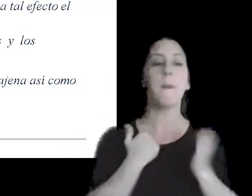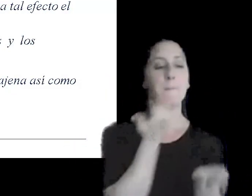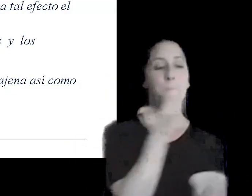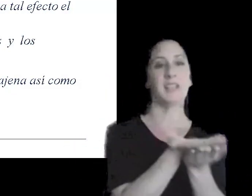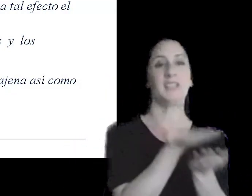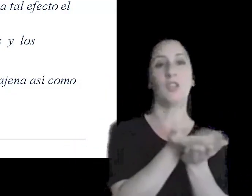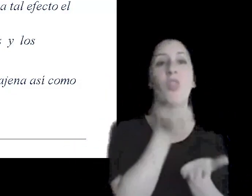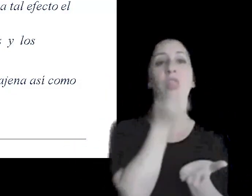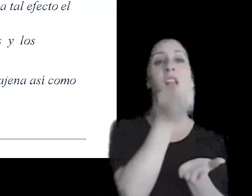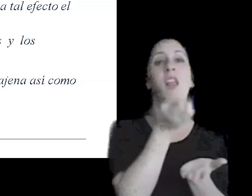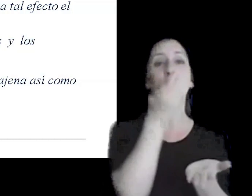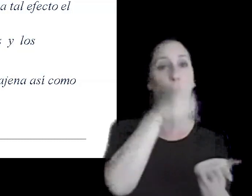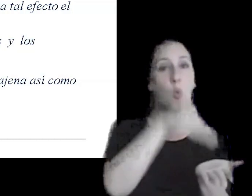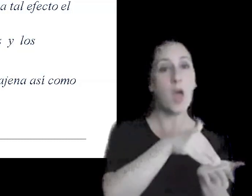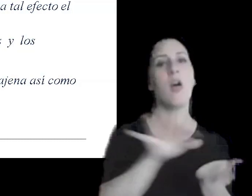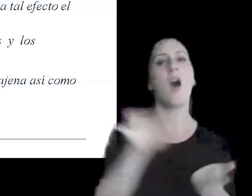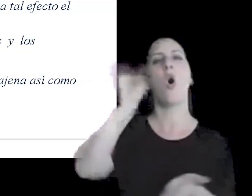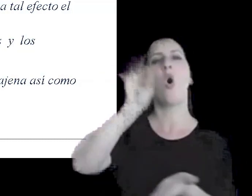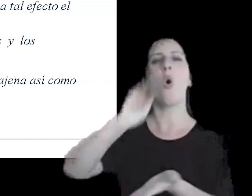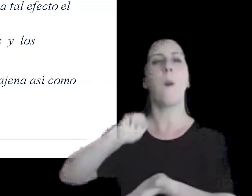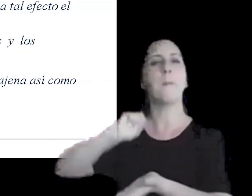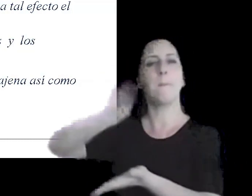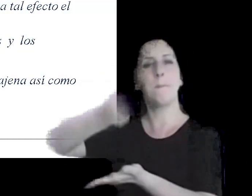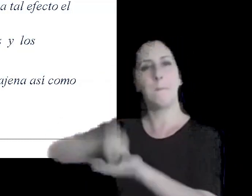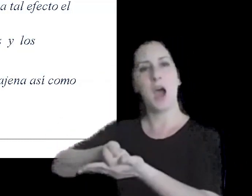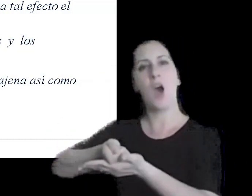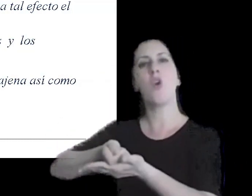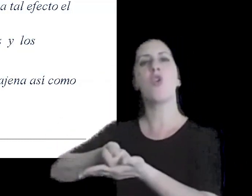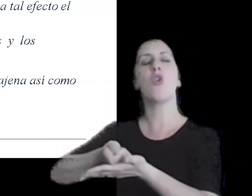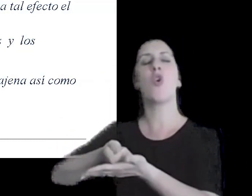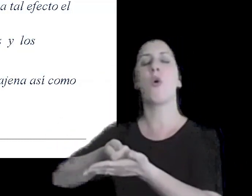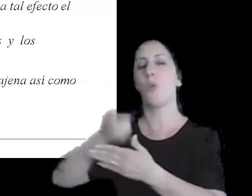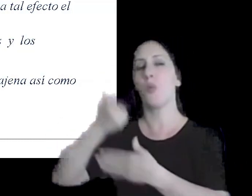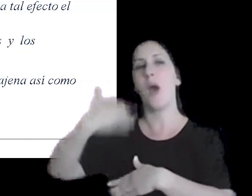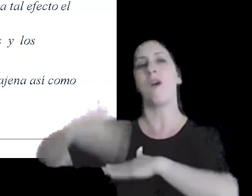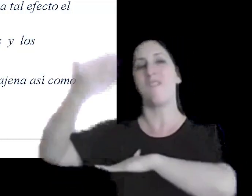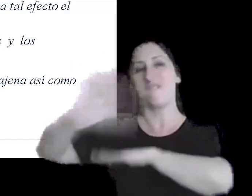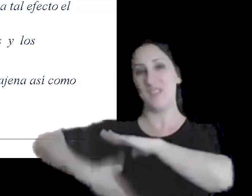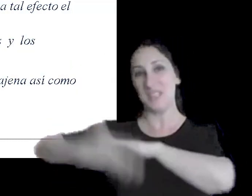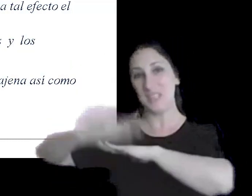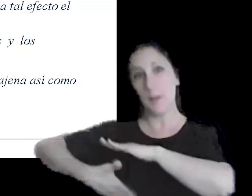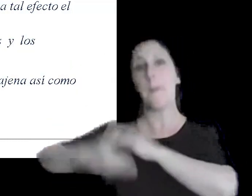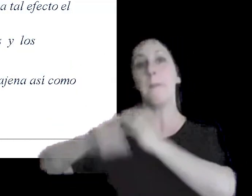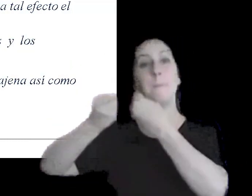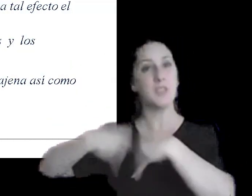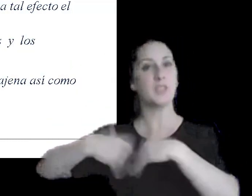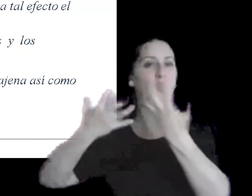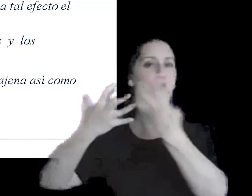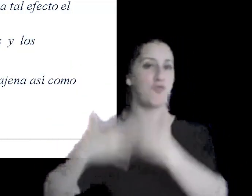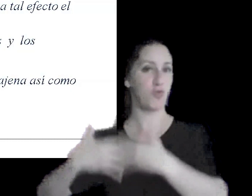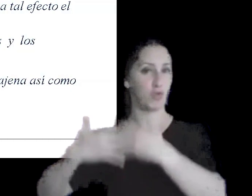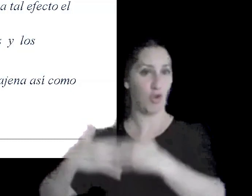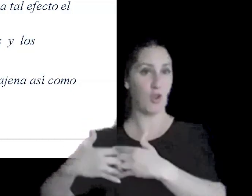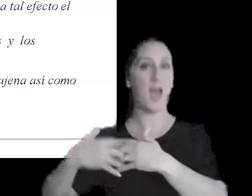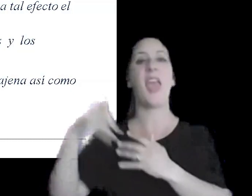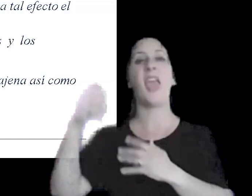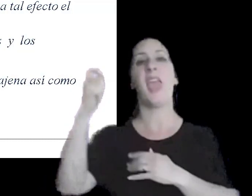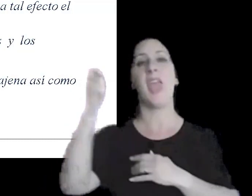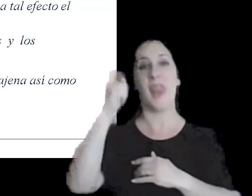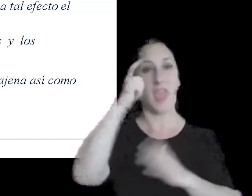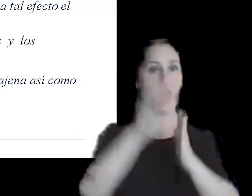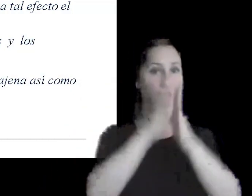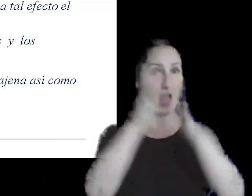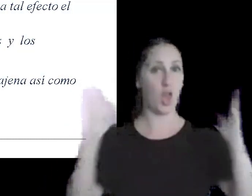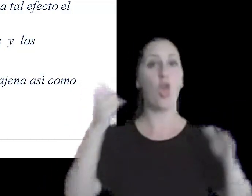declaraciones juradas y o pago de cuyos vencimientos comiencen o operen durante el mes de enero del